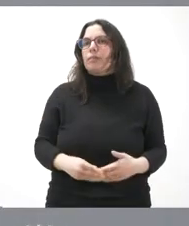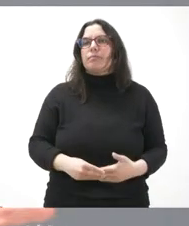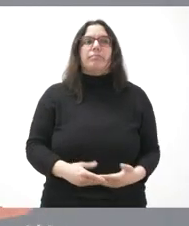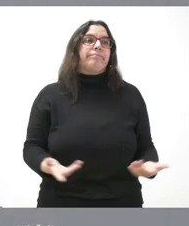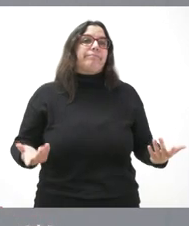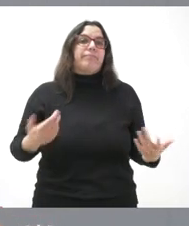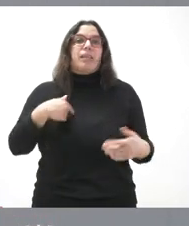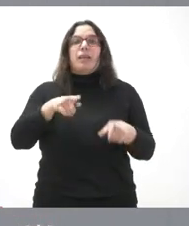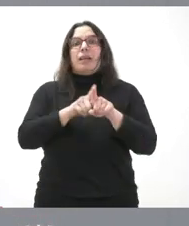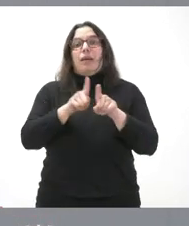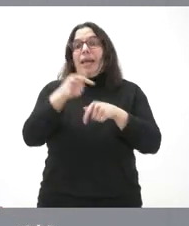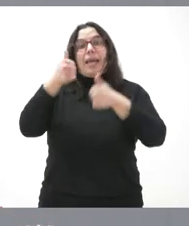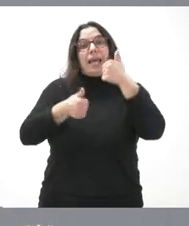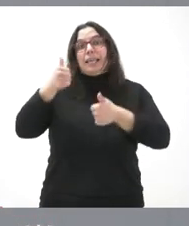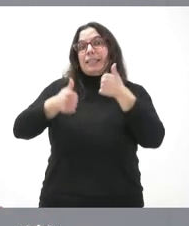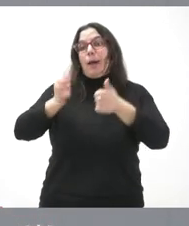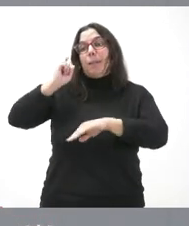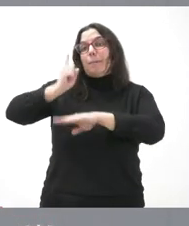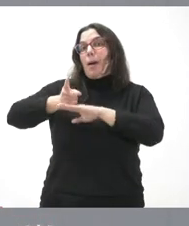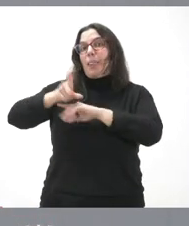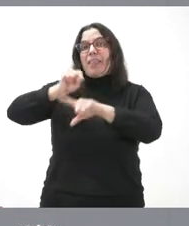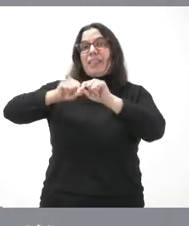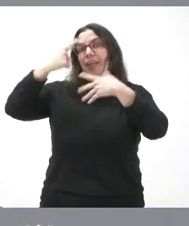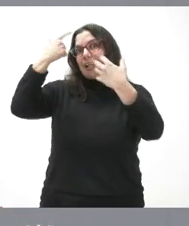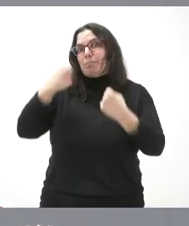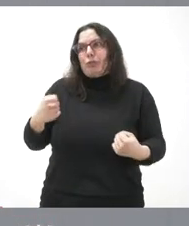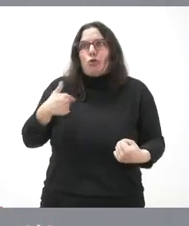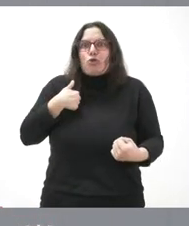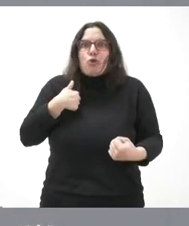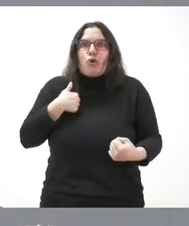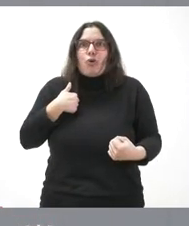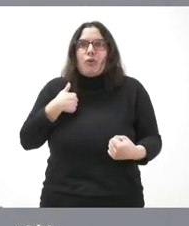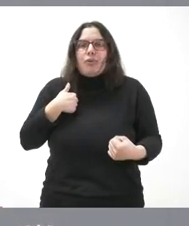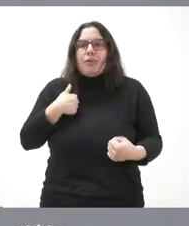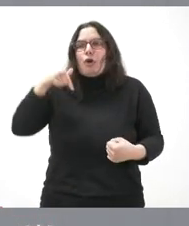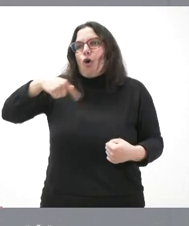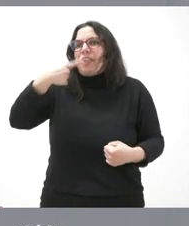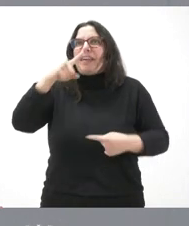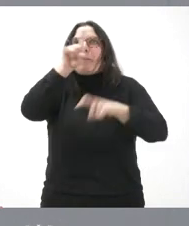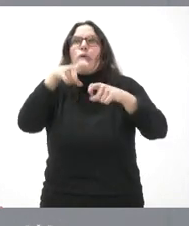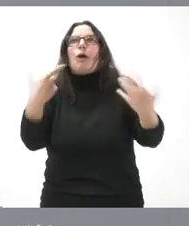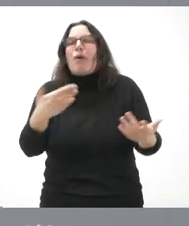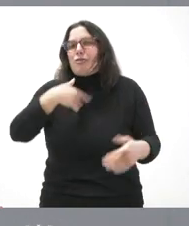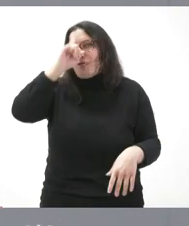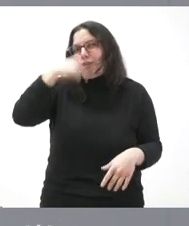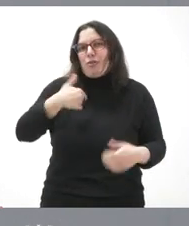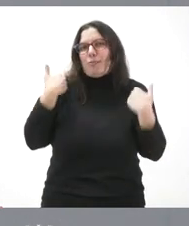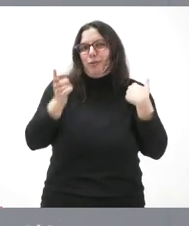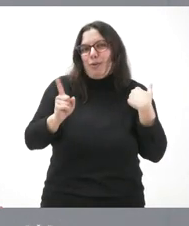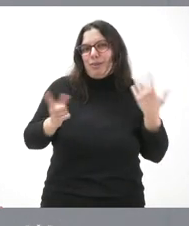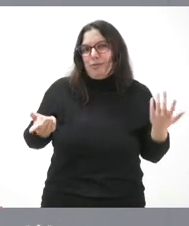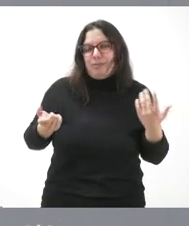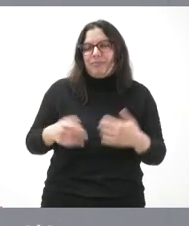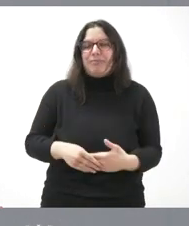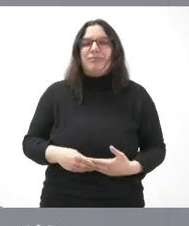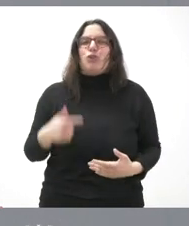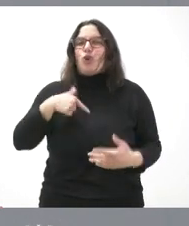ser el examen que pongan los que entienden de ello. No me pida que yo le diga hoy el examen aquí en esta mesa porque no me corresponde, ni voy a ser